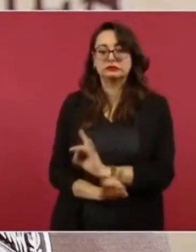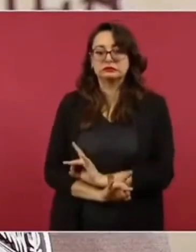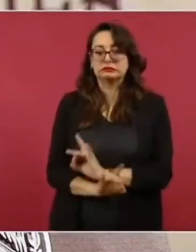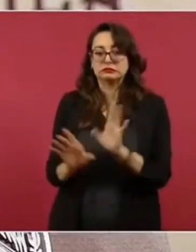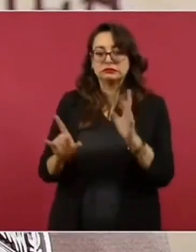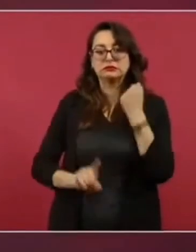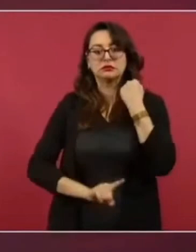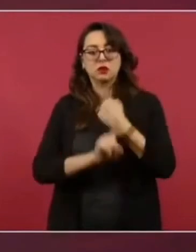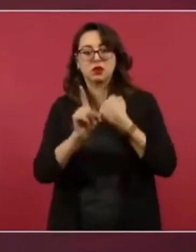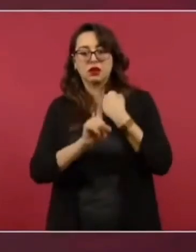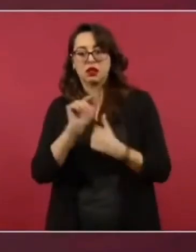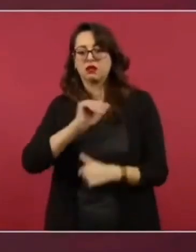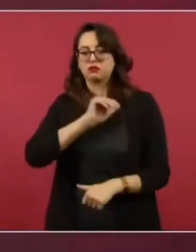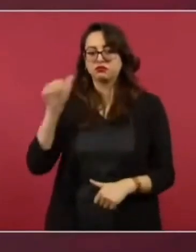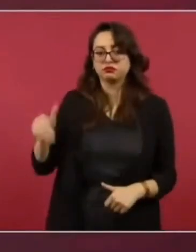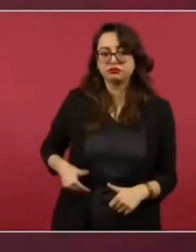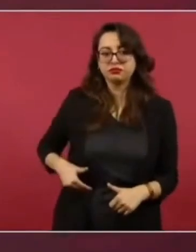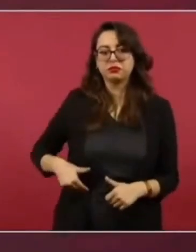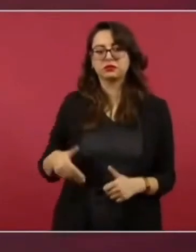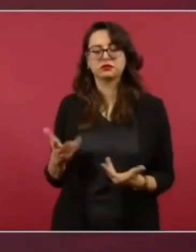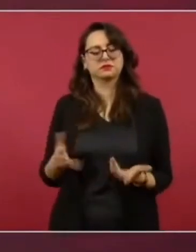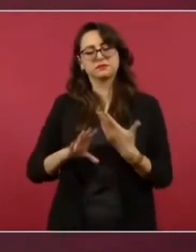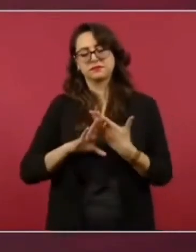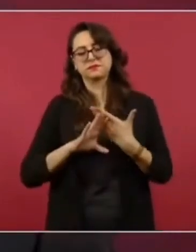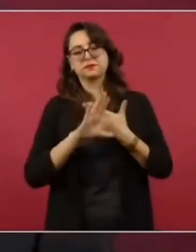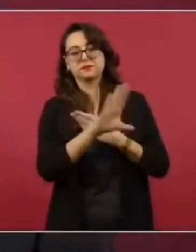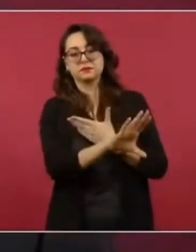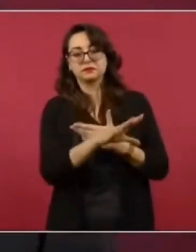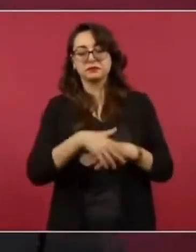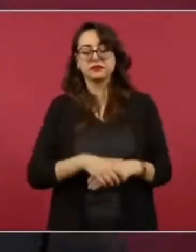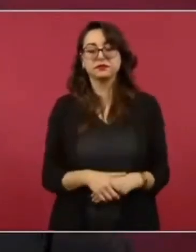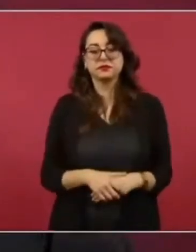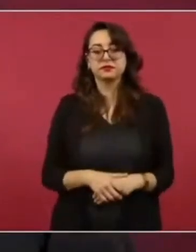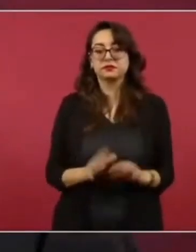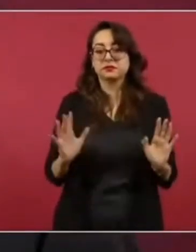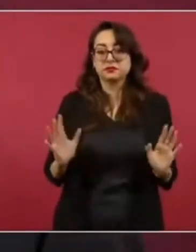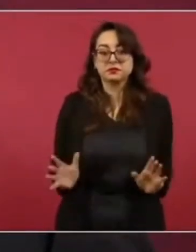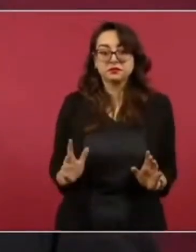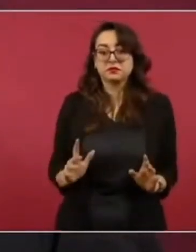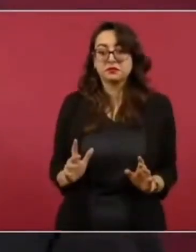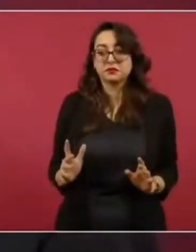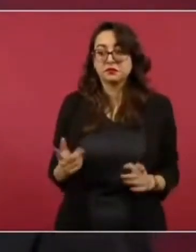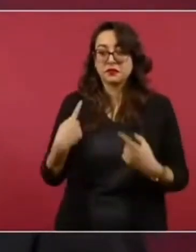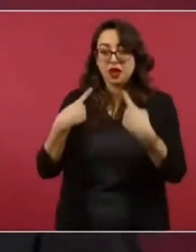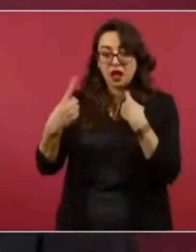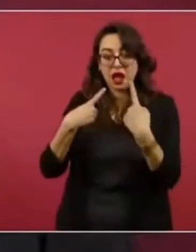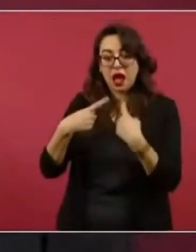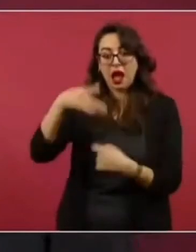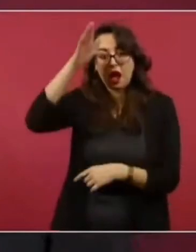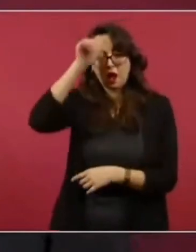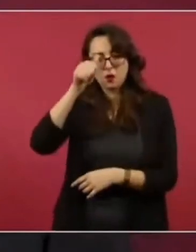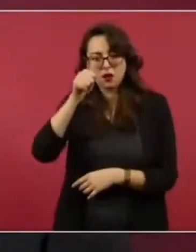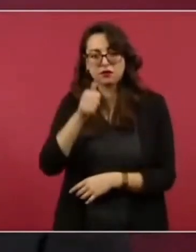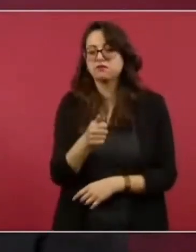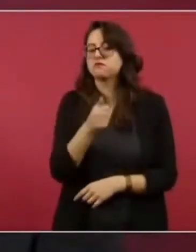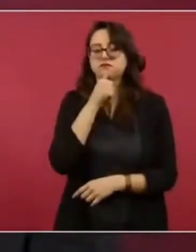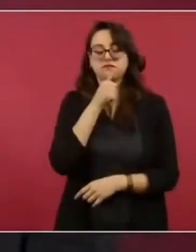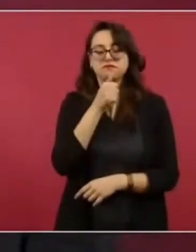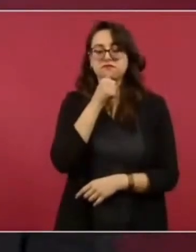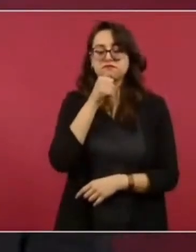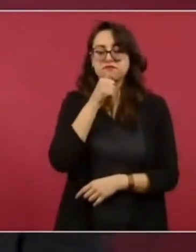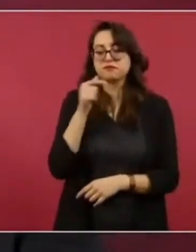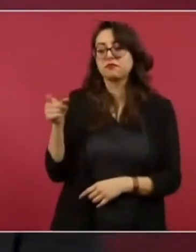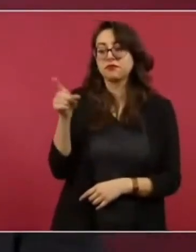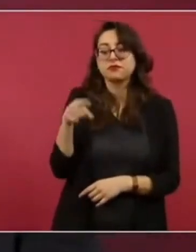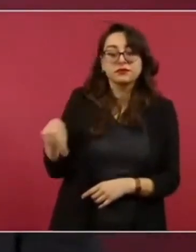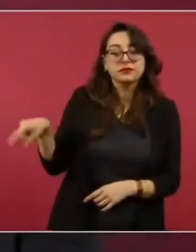avance de la caravana. No ha llegado, como dice usted, a algún punto en específico. Entiendo, han manifestado